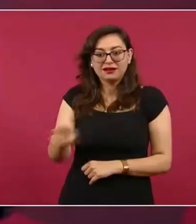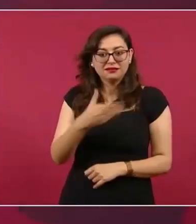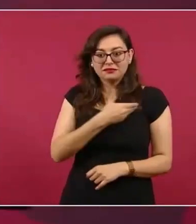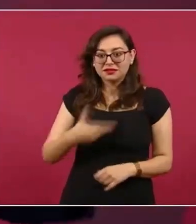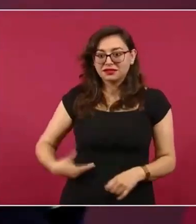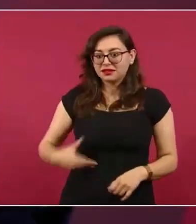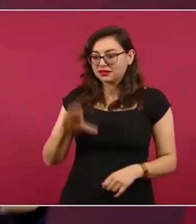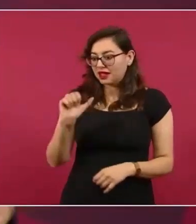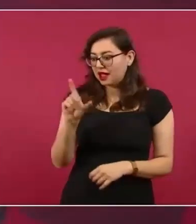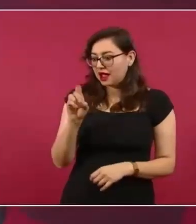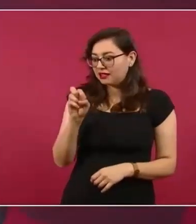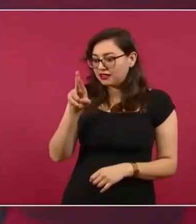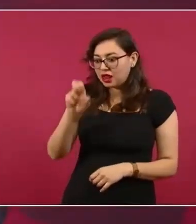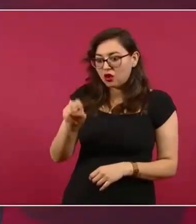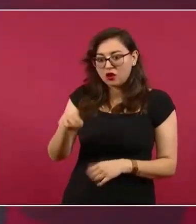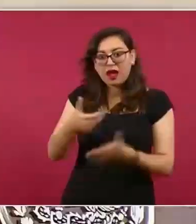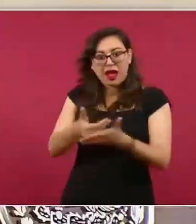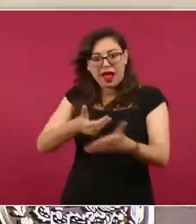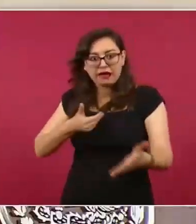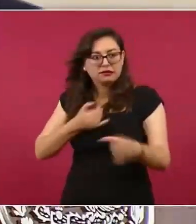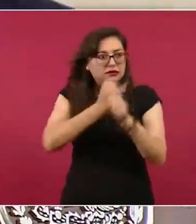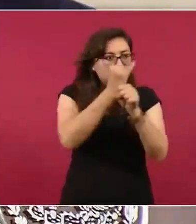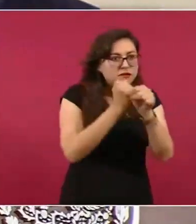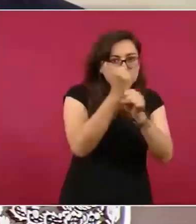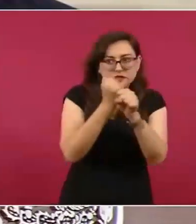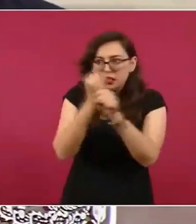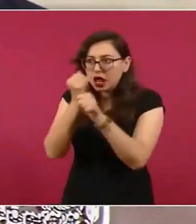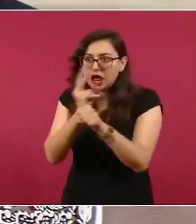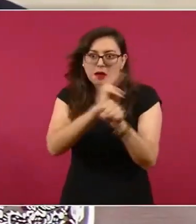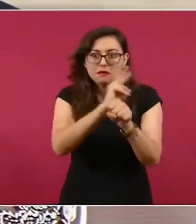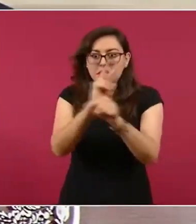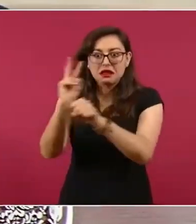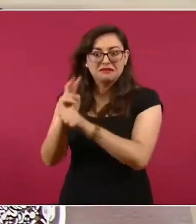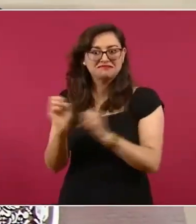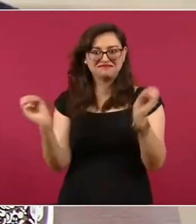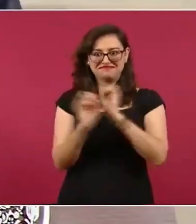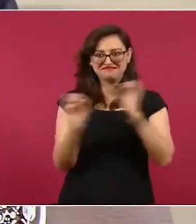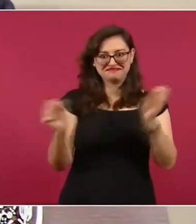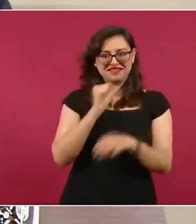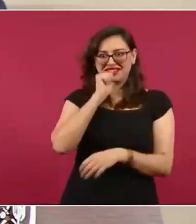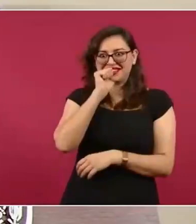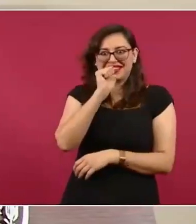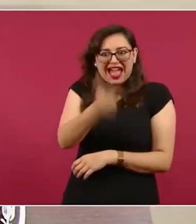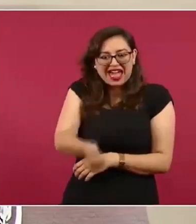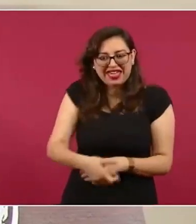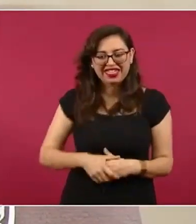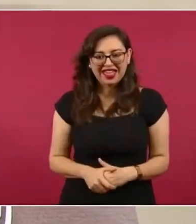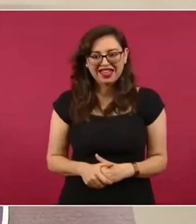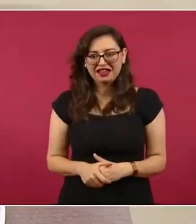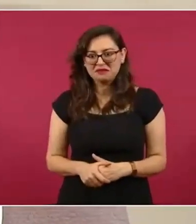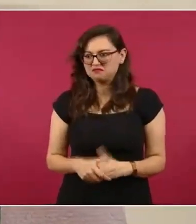diagnóstico de lo que estaba pasando. Ayer comentábamos que ni siquiera